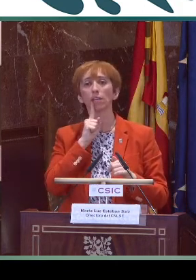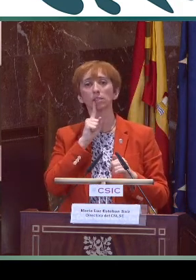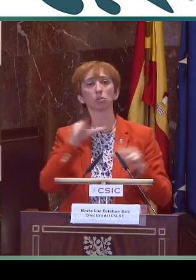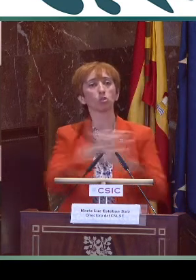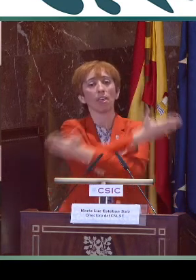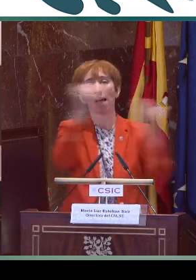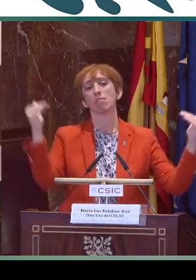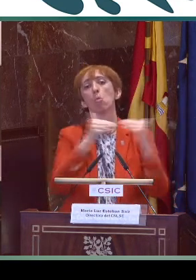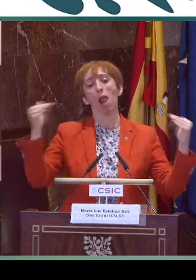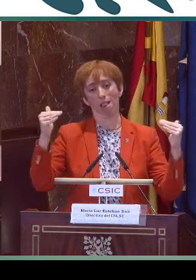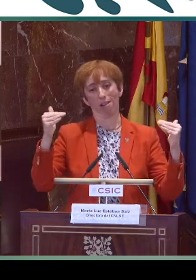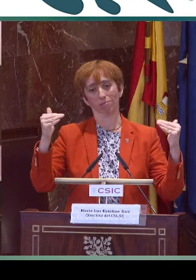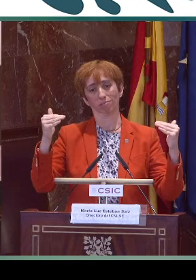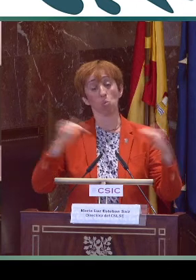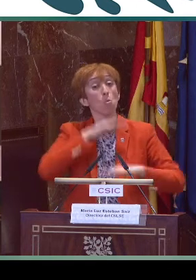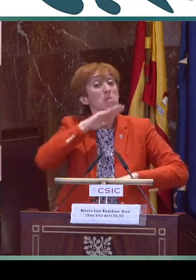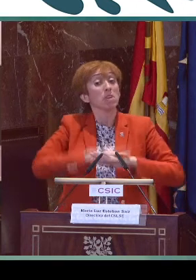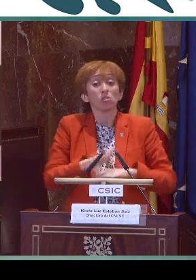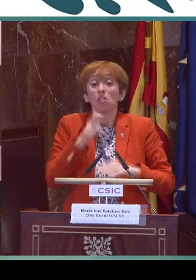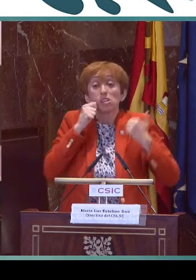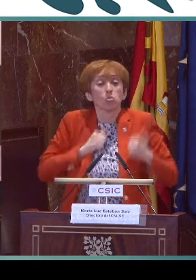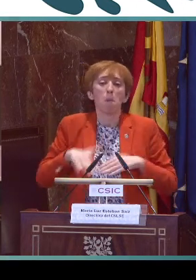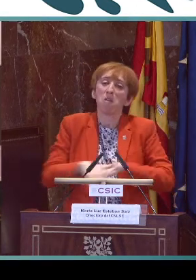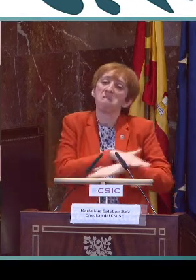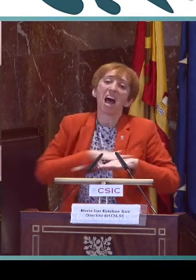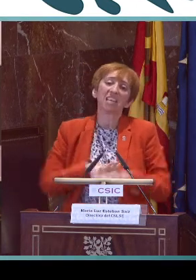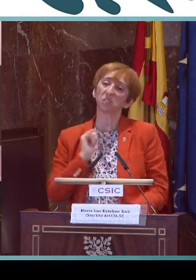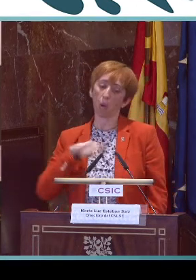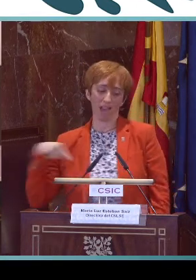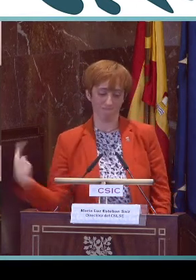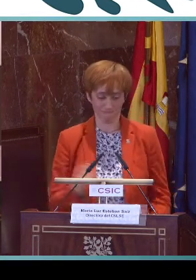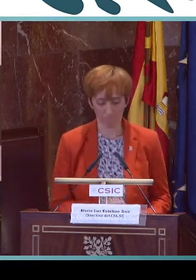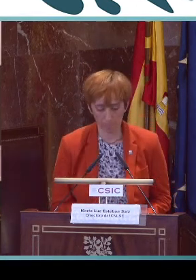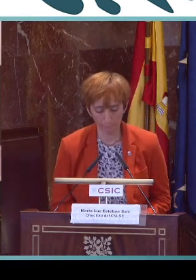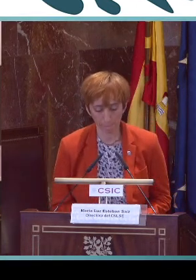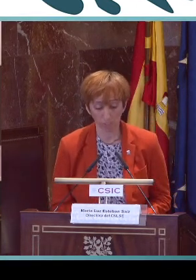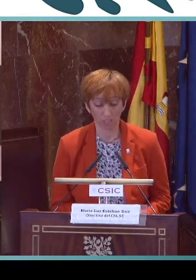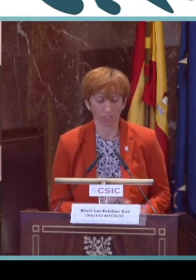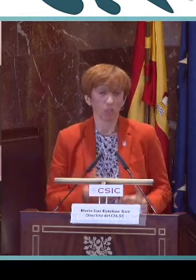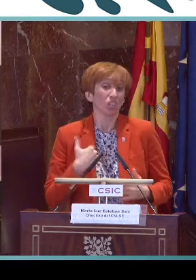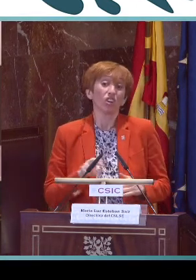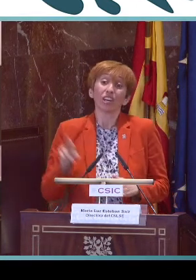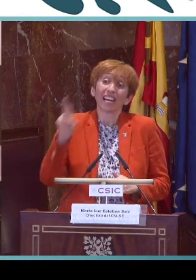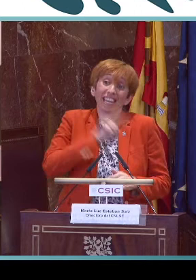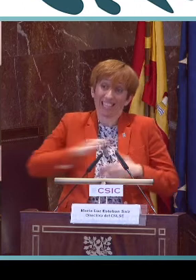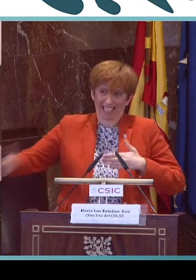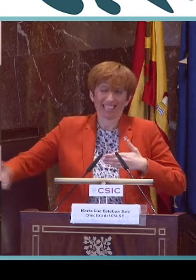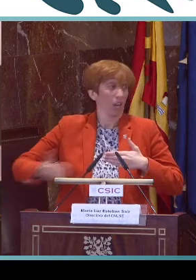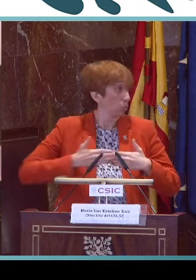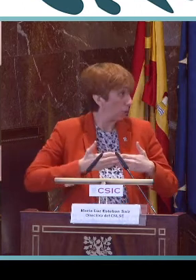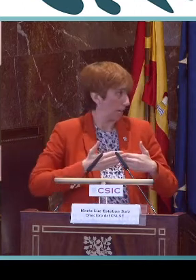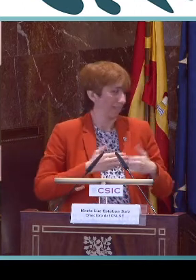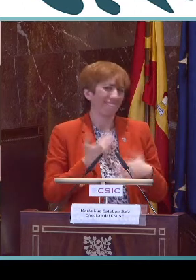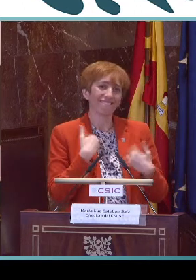catalana, para que las personas sordas podamos convivir en igualdad de condiciones y que podamos ejercer nuestros derechos humanos